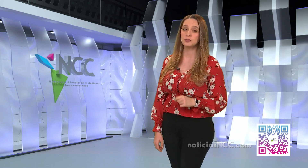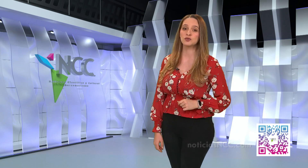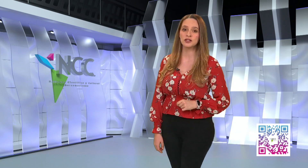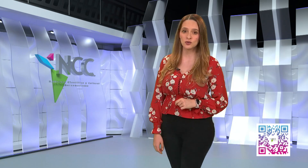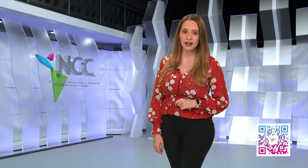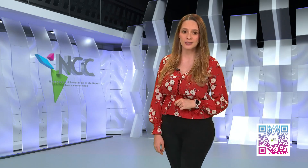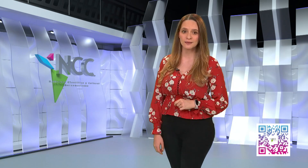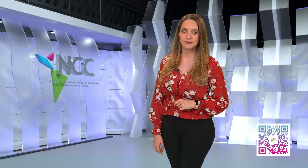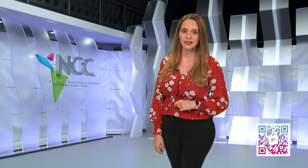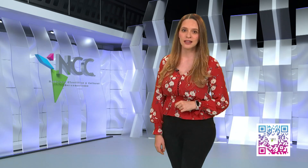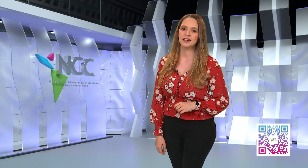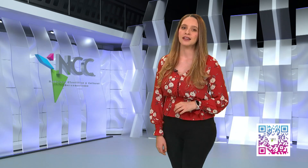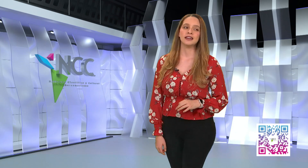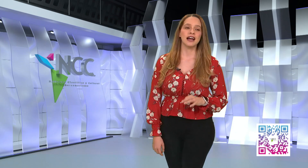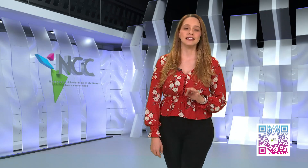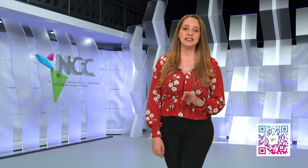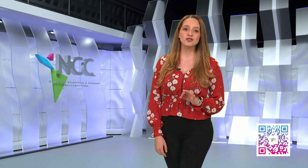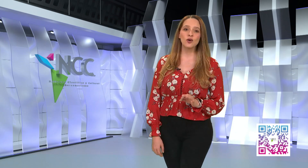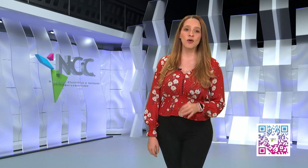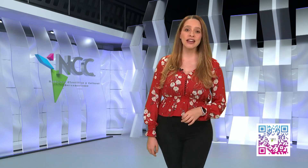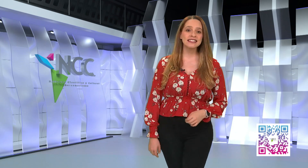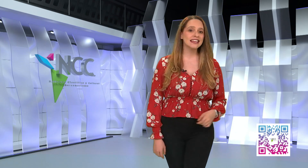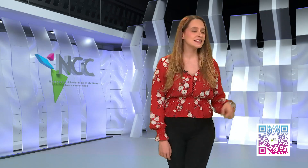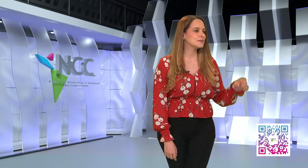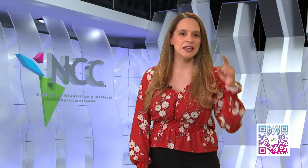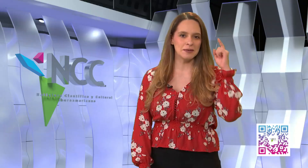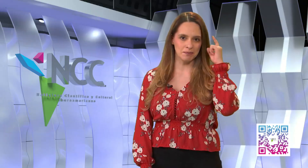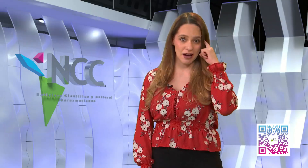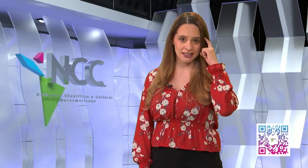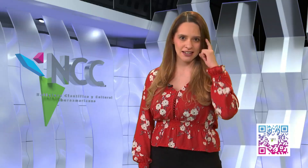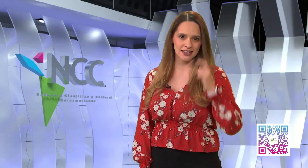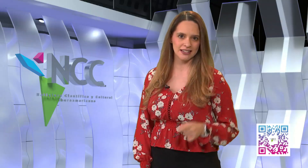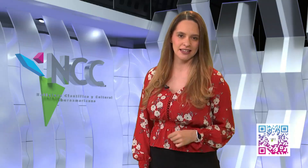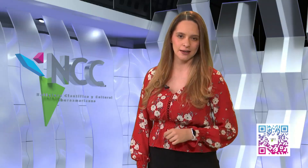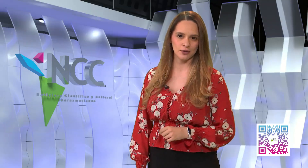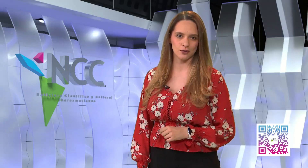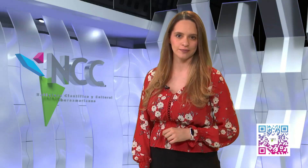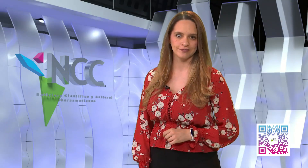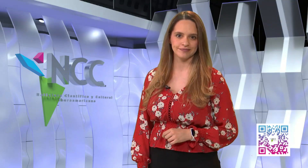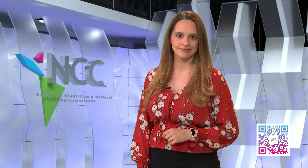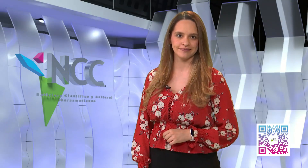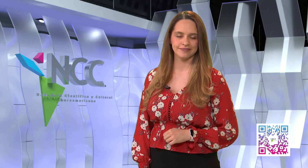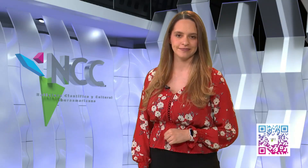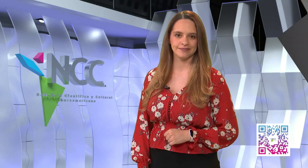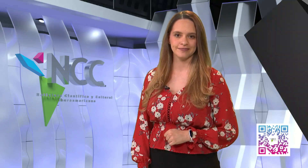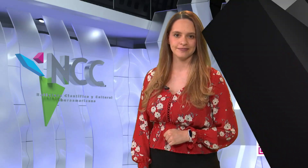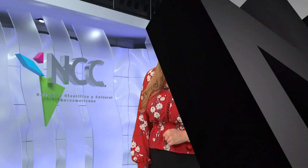usuarios activos mensuales. Así es como estas impactan en el cerebro.